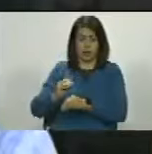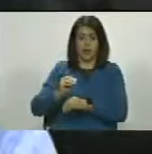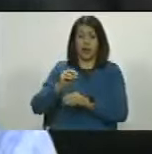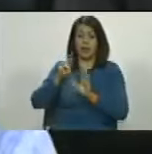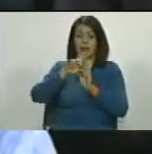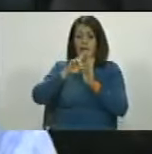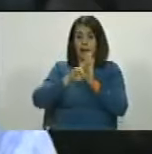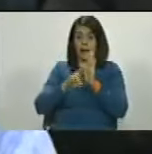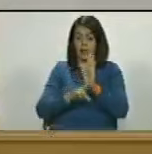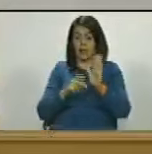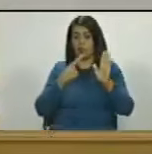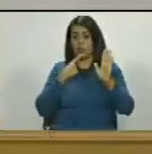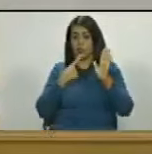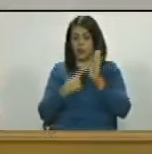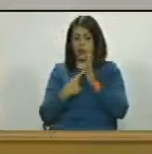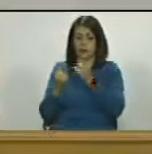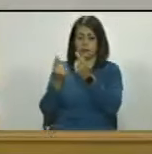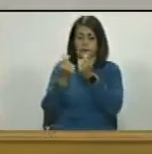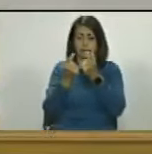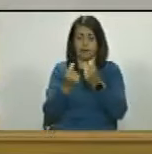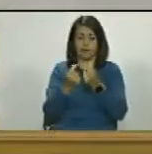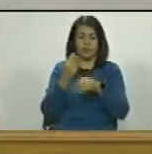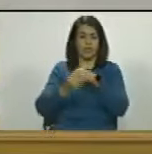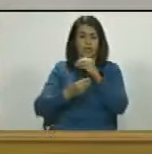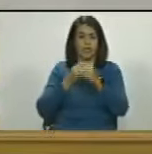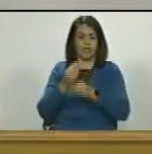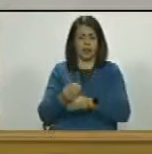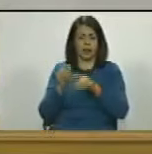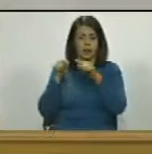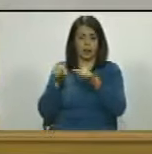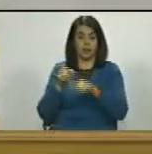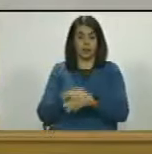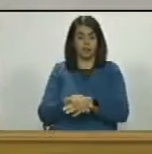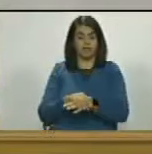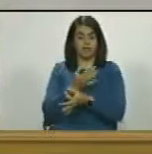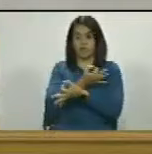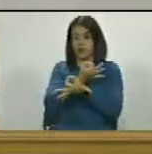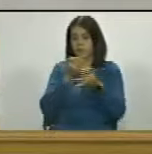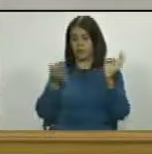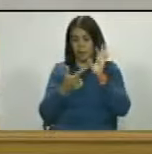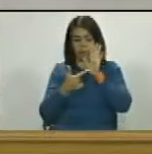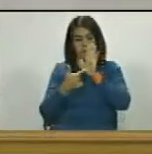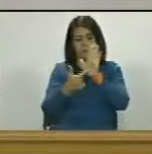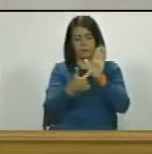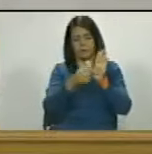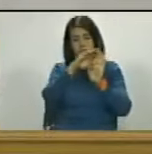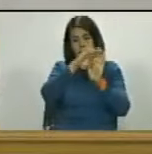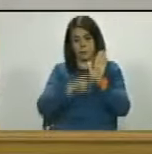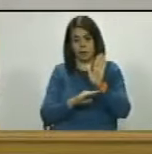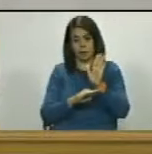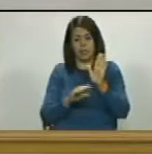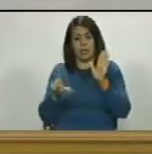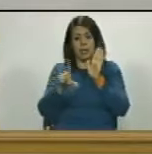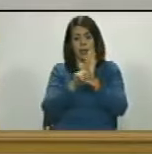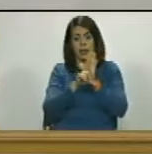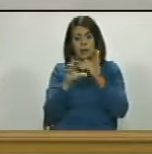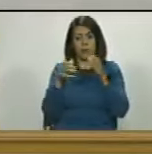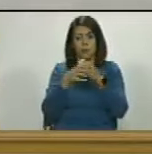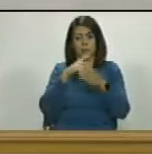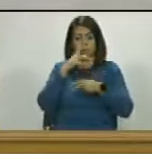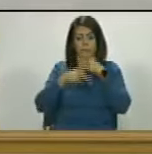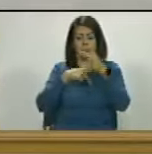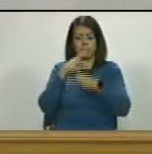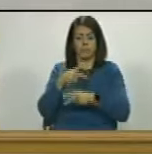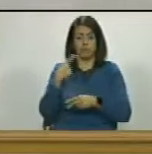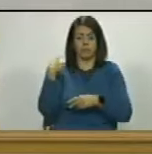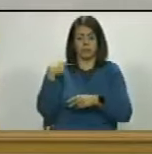reglamentación en materia de financiamiento que está perfectamente establecida en la ley de partidos políticos y